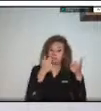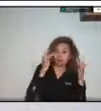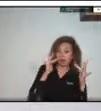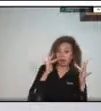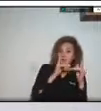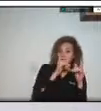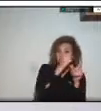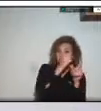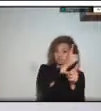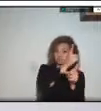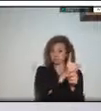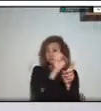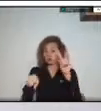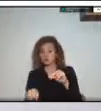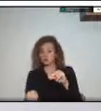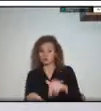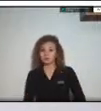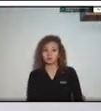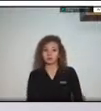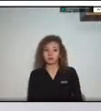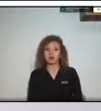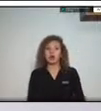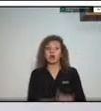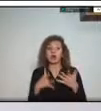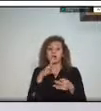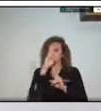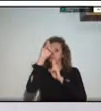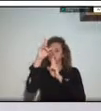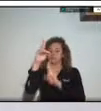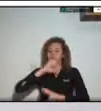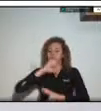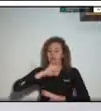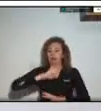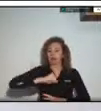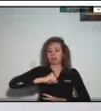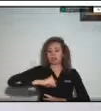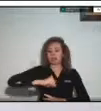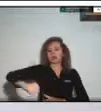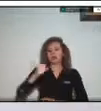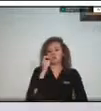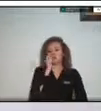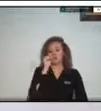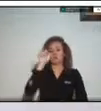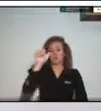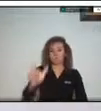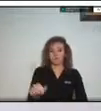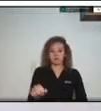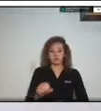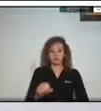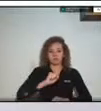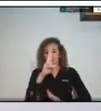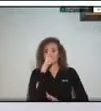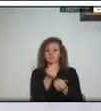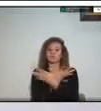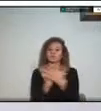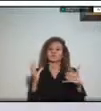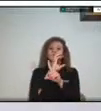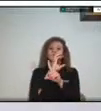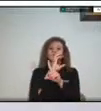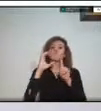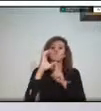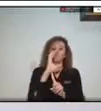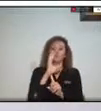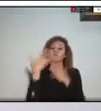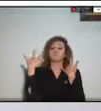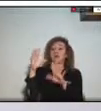derechos humanos a través de lo que es el respeto a la diversidad cultural entendiendo esto por supuesto previamente conociendo un